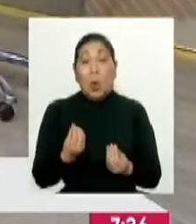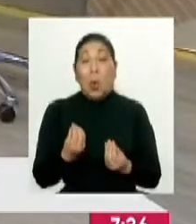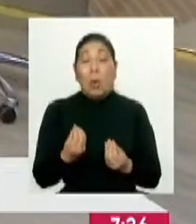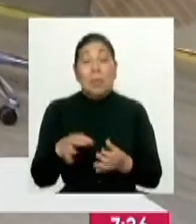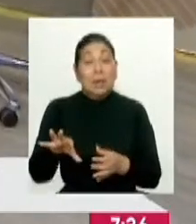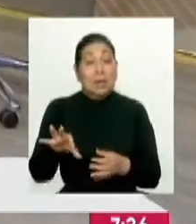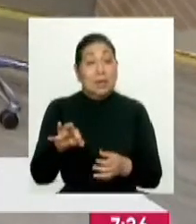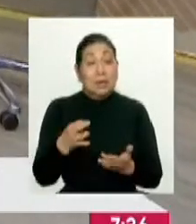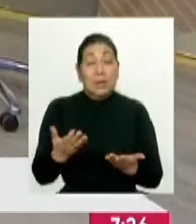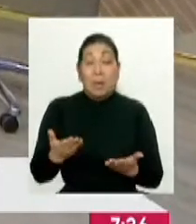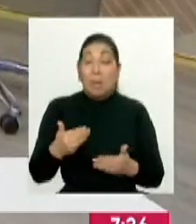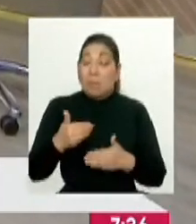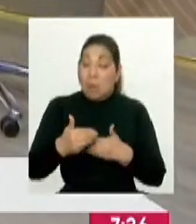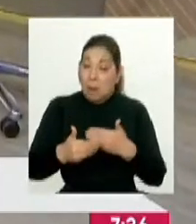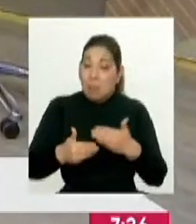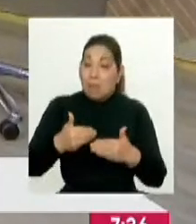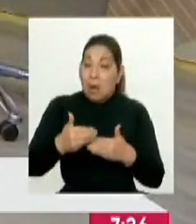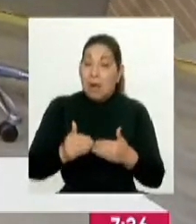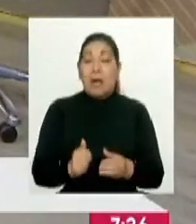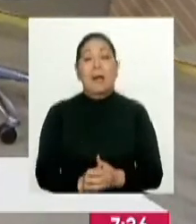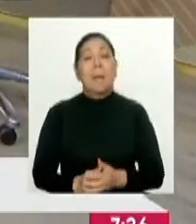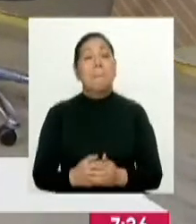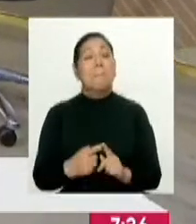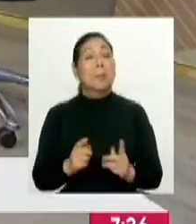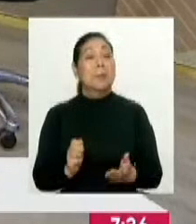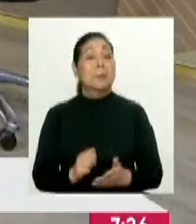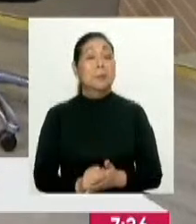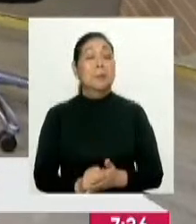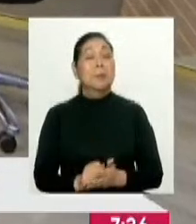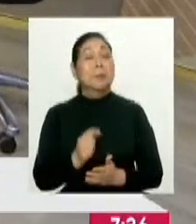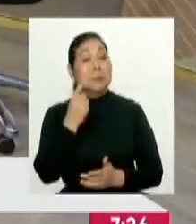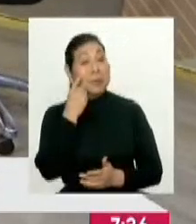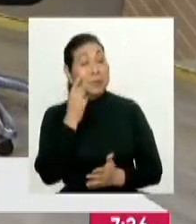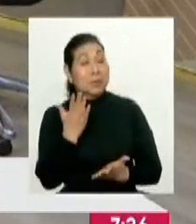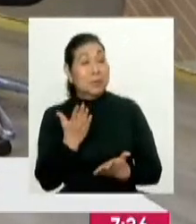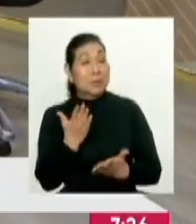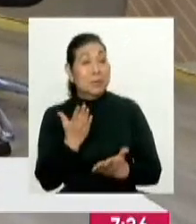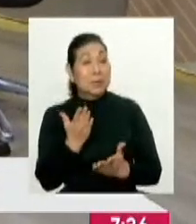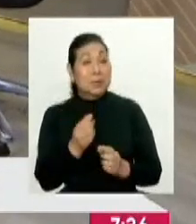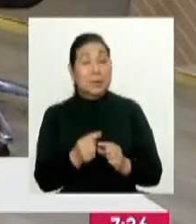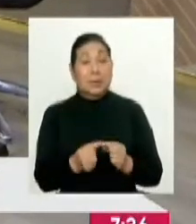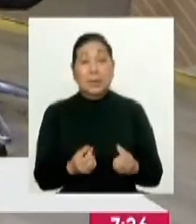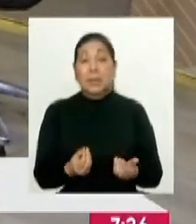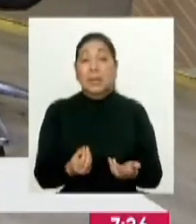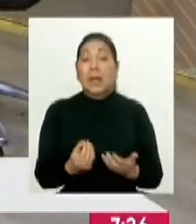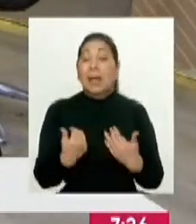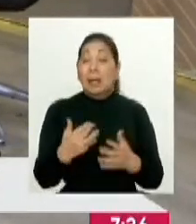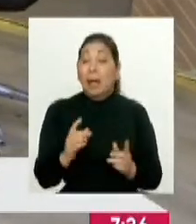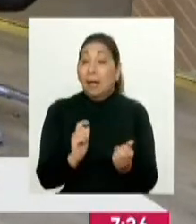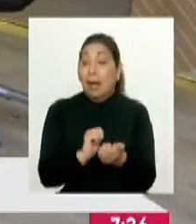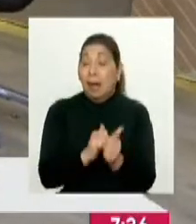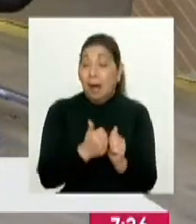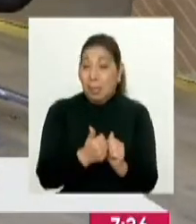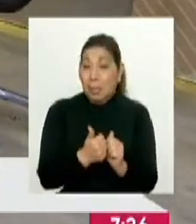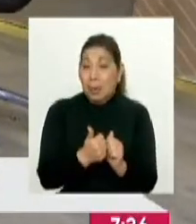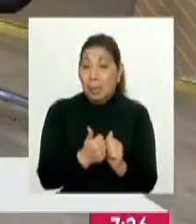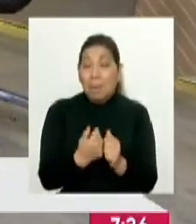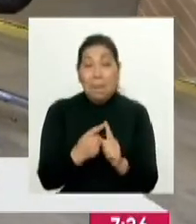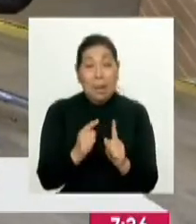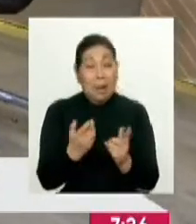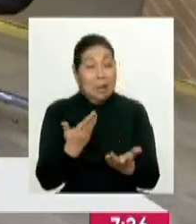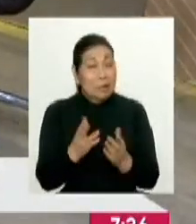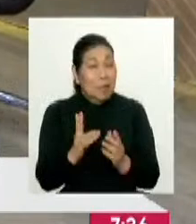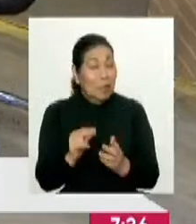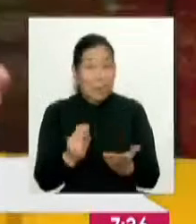elegida de pronto. Poco a poco, ¿no? Porque el Congreso, bueno, a ver, y esta es una opinión personal, ¿no? Habiendo cambiado algunas reglas de juego, parece